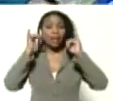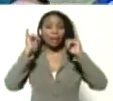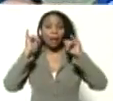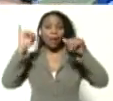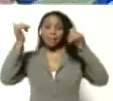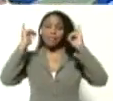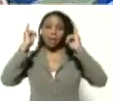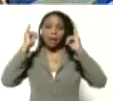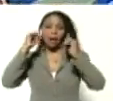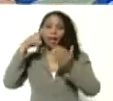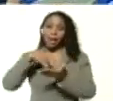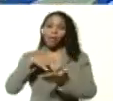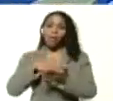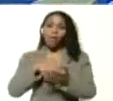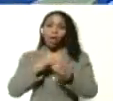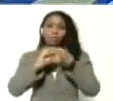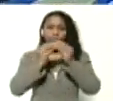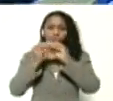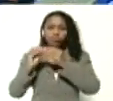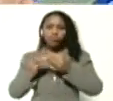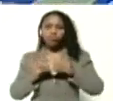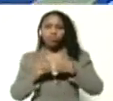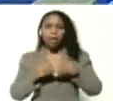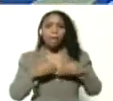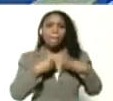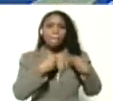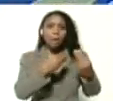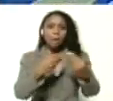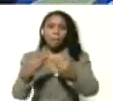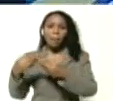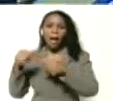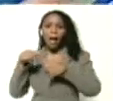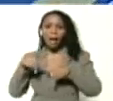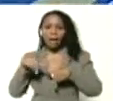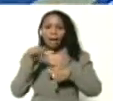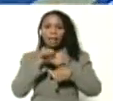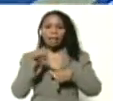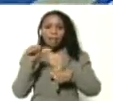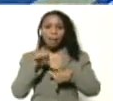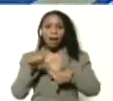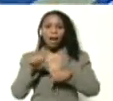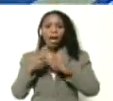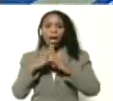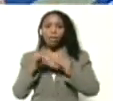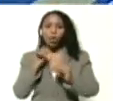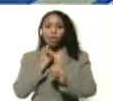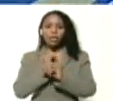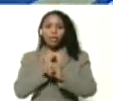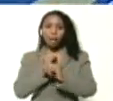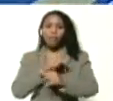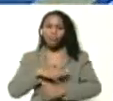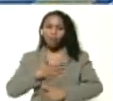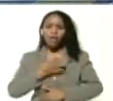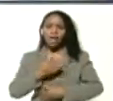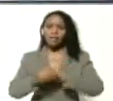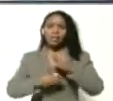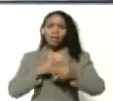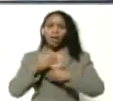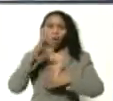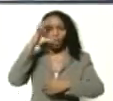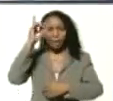celebrar Carabobo vamos a regalar esto varias veces en la semana en todas las redes Aristóbulo todo podemos hacerlo Delcy